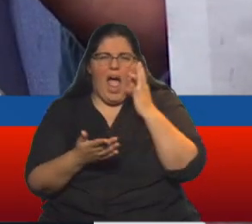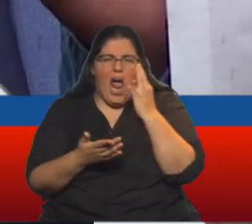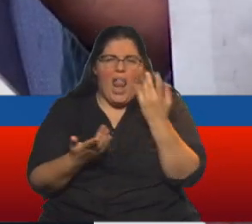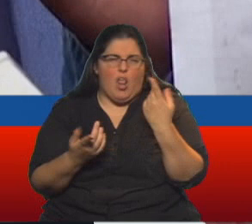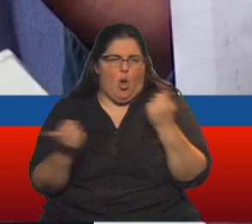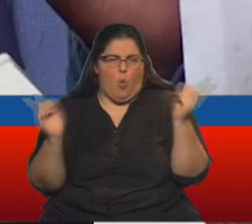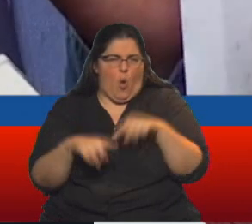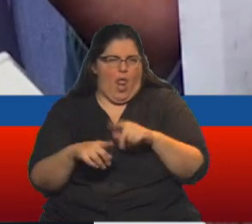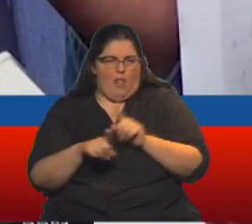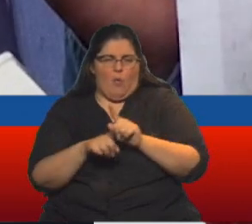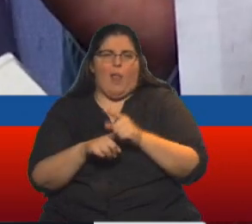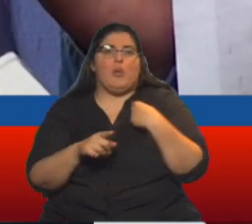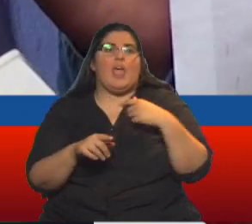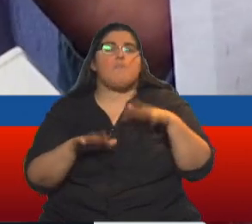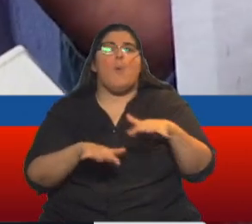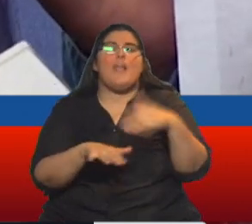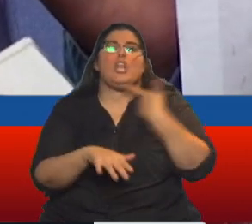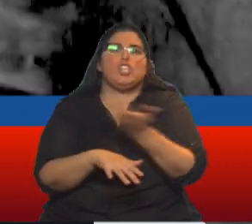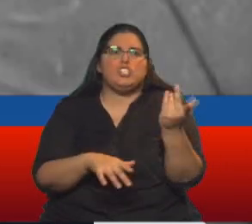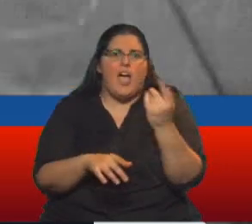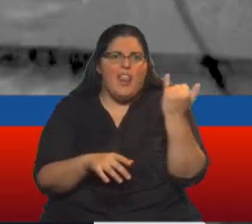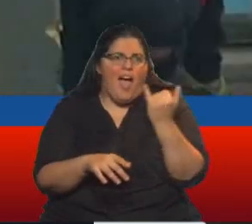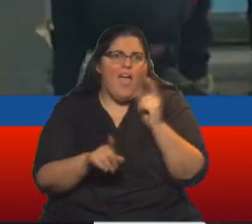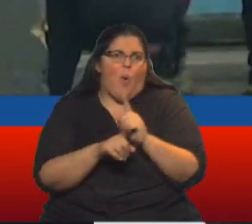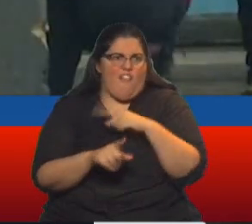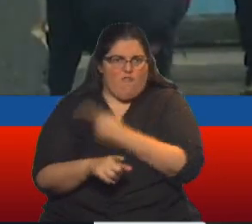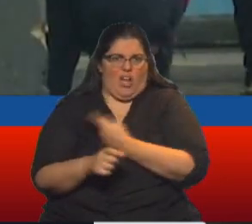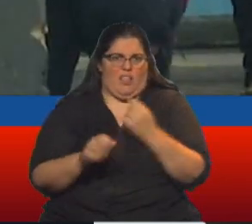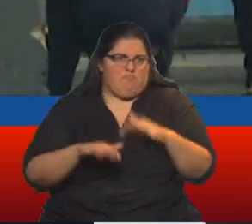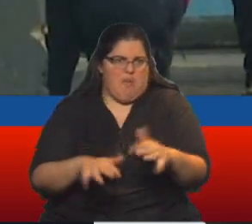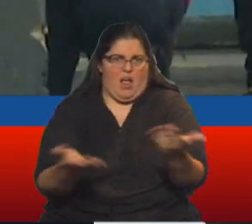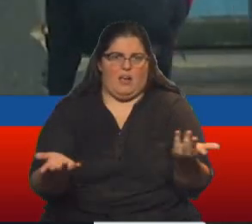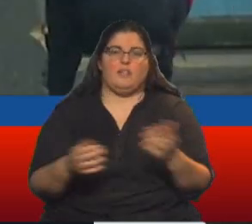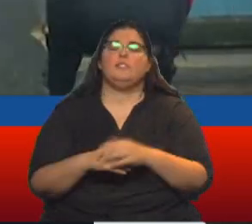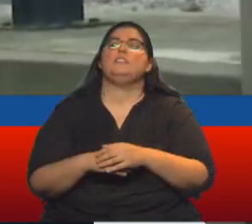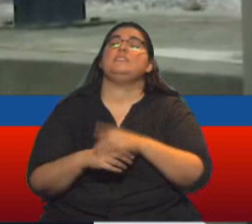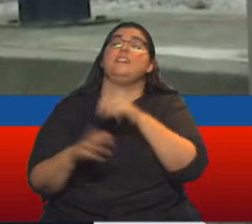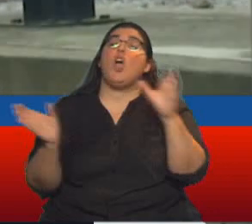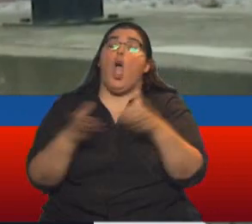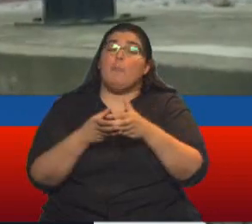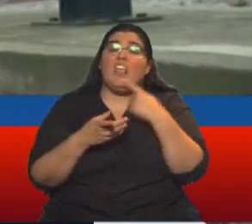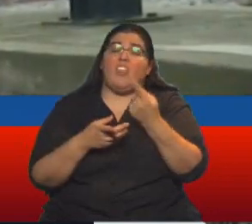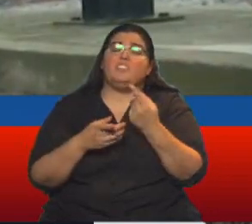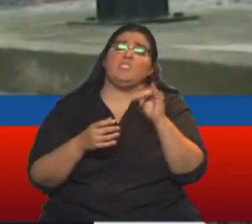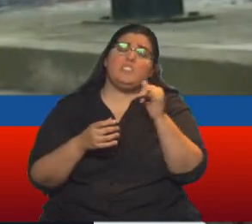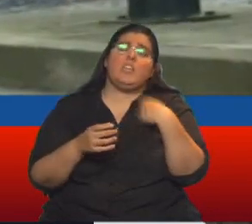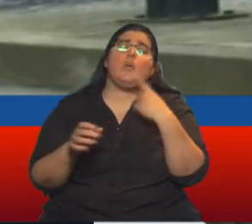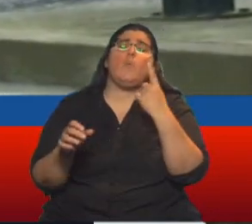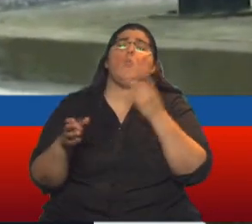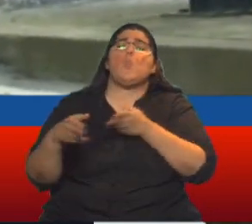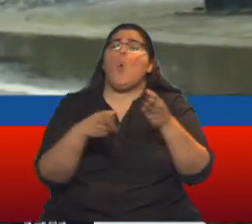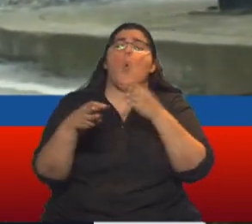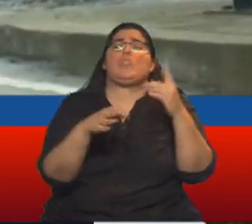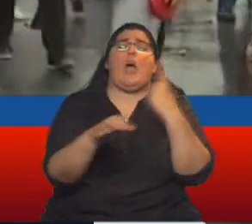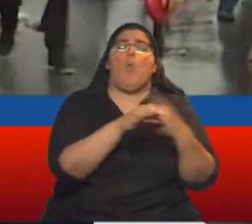reivindicación porque el movimiento social tiene precisamente allí su fortaleza. Si bien el Comité anunció un levantamiento de 40 bloqueos en las rutas como